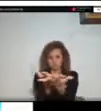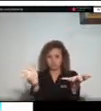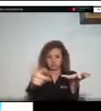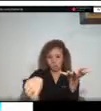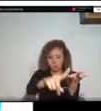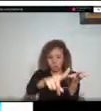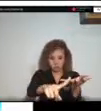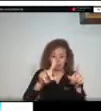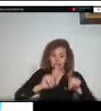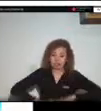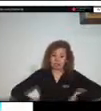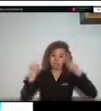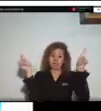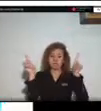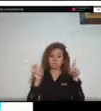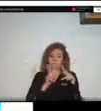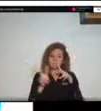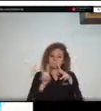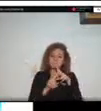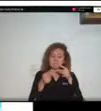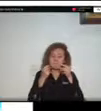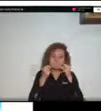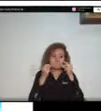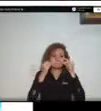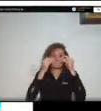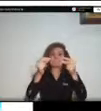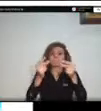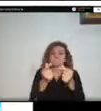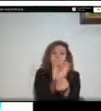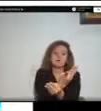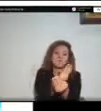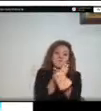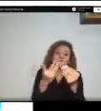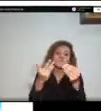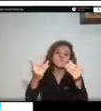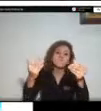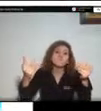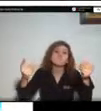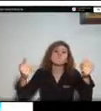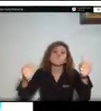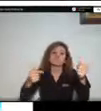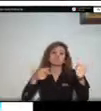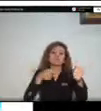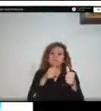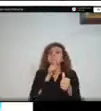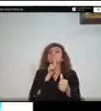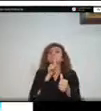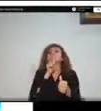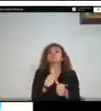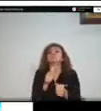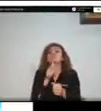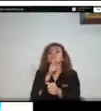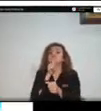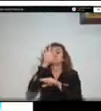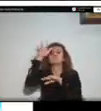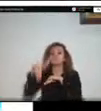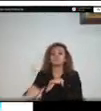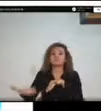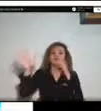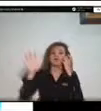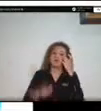diferencia disminuye considerablemente lo que hace más susceptible a estos desbordamientos para finalizar